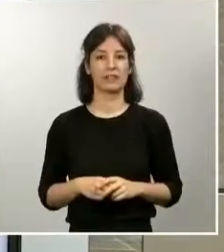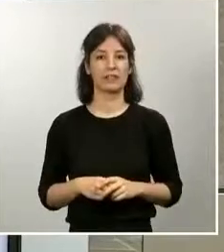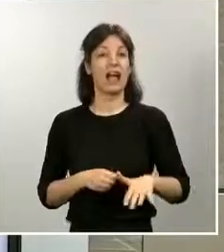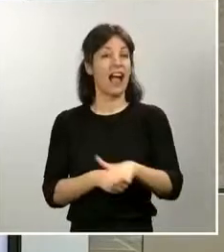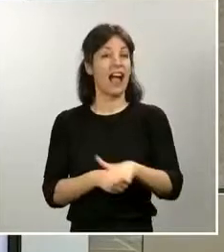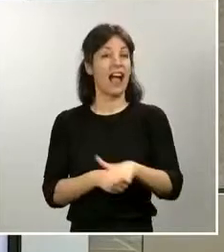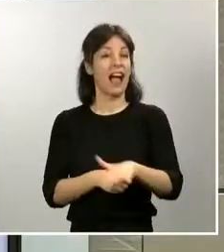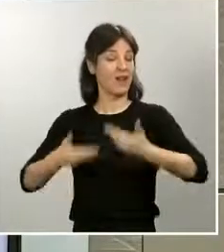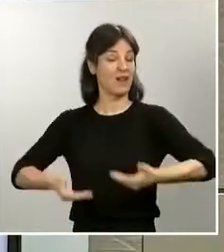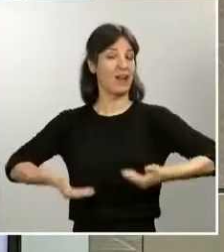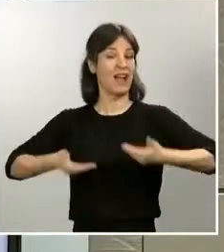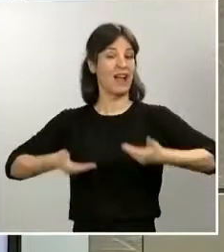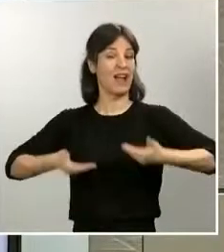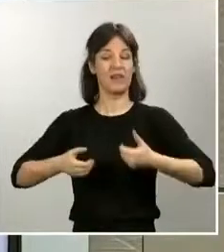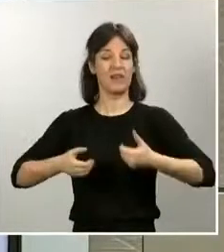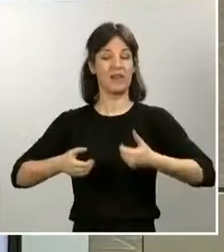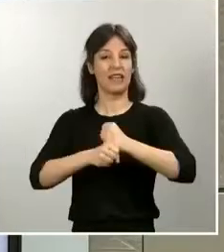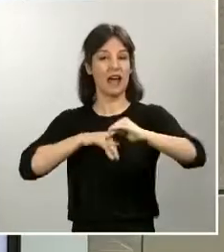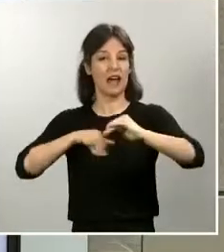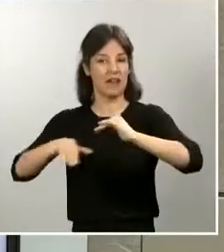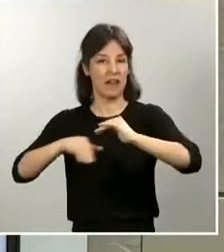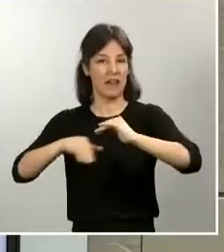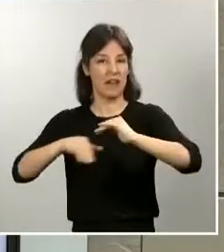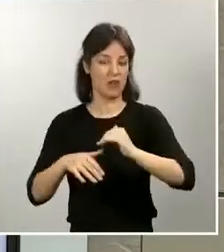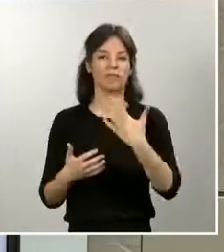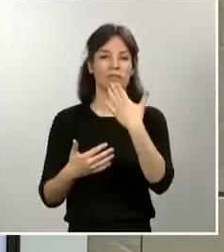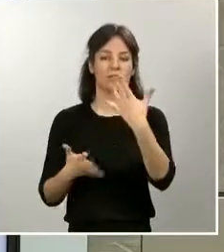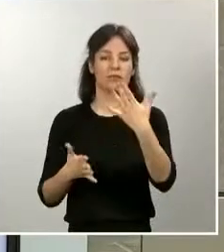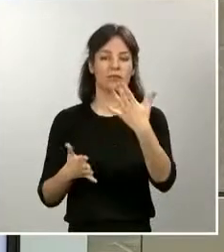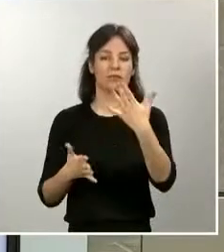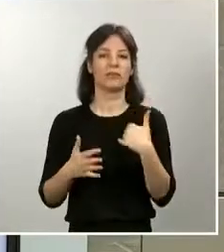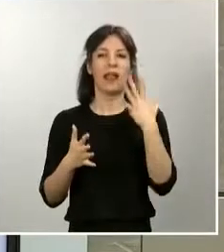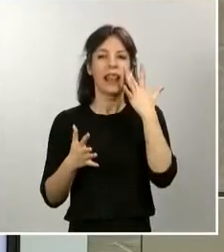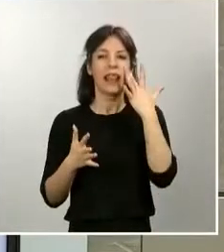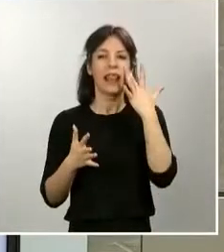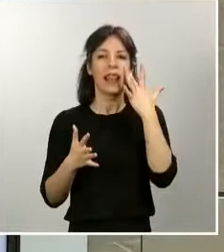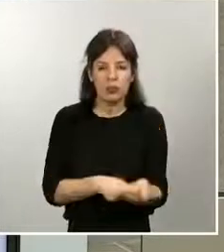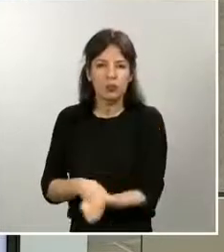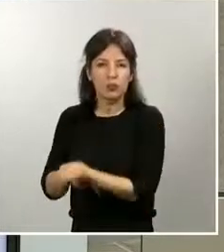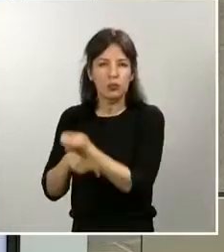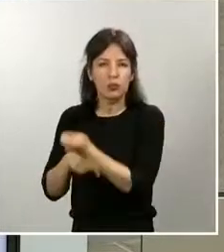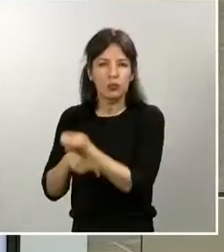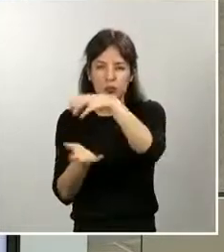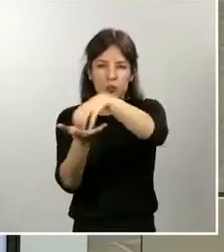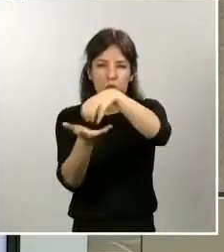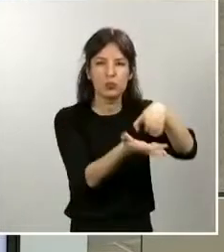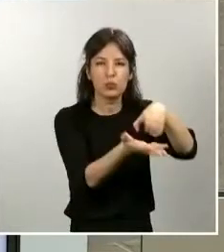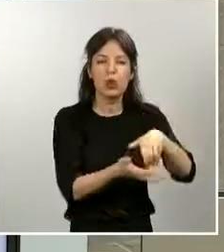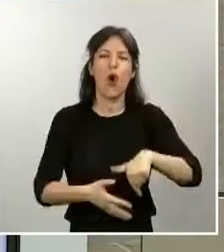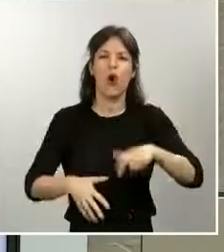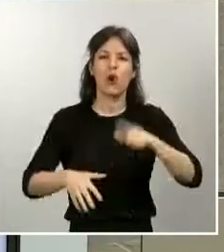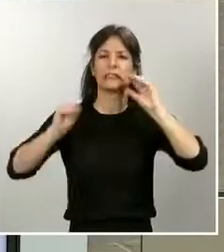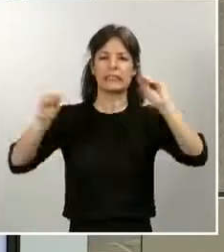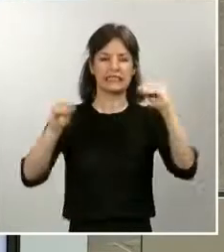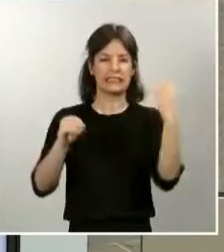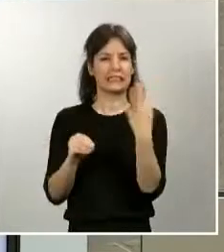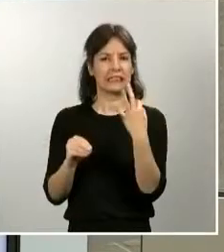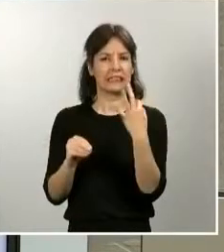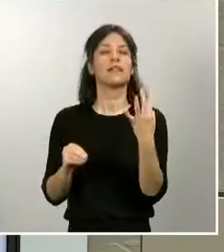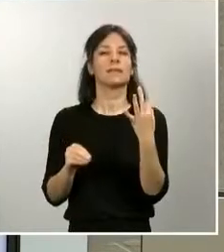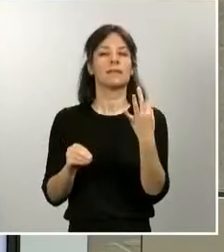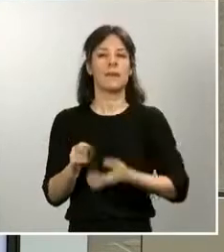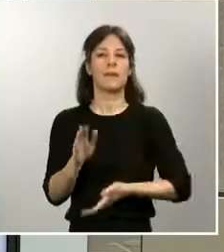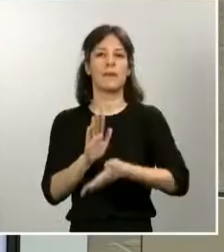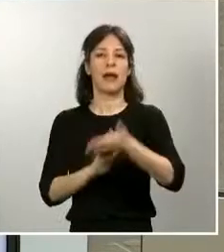actividad, si hablamos de desinfección, hoy hay que resaltar que estaremos actuando en las